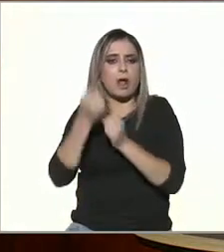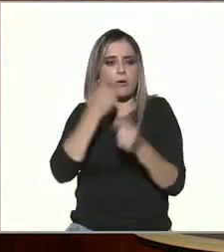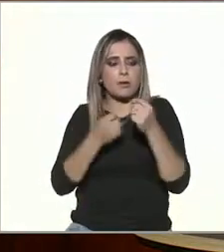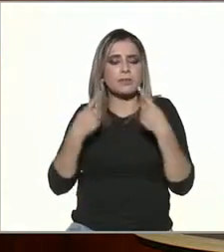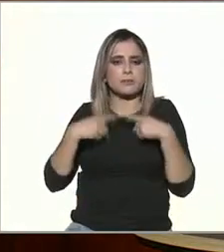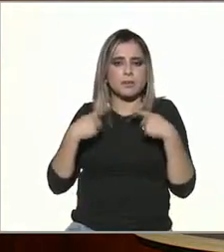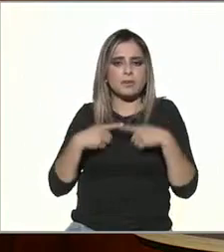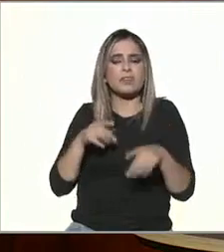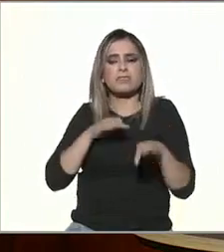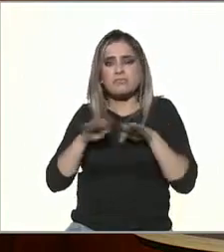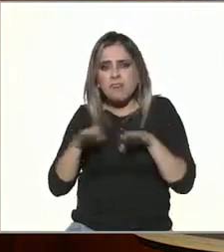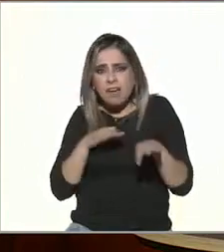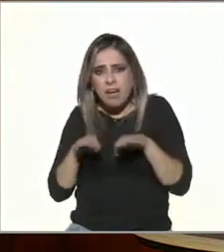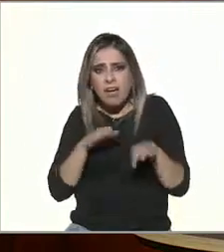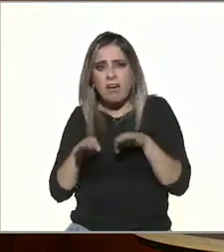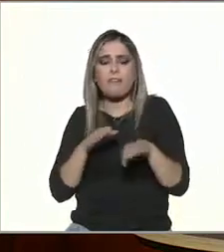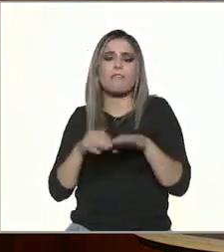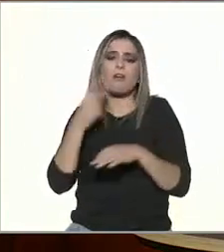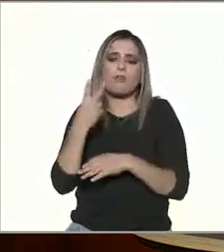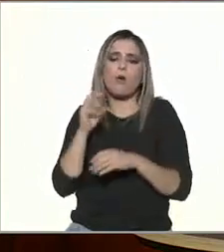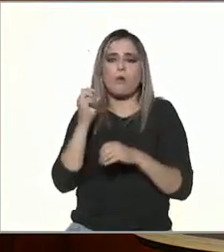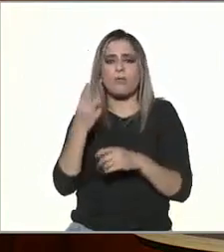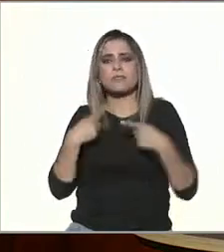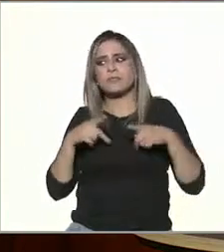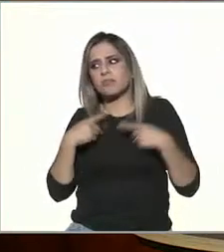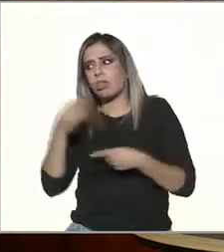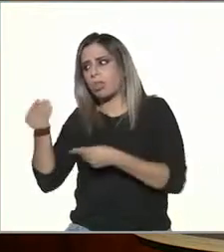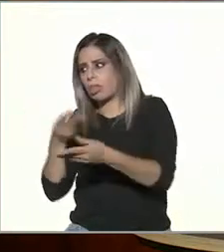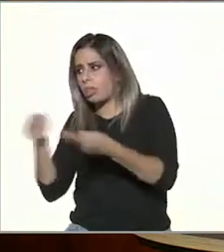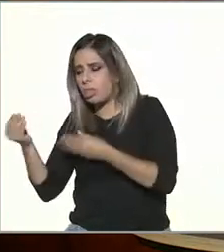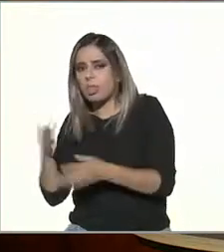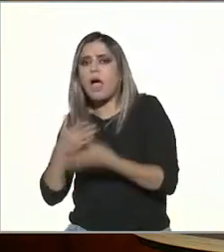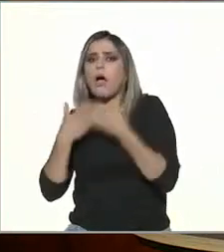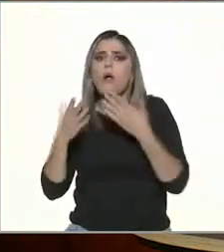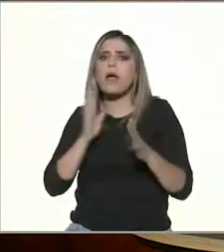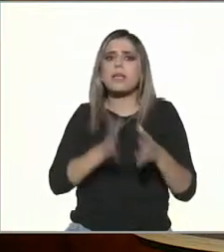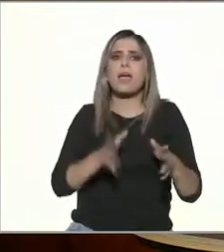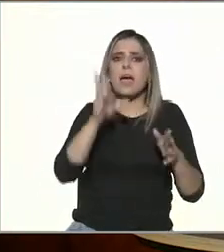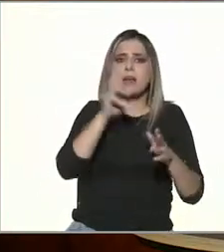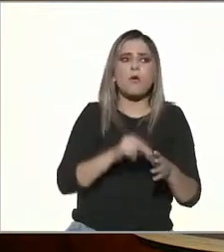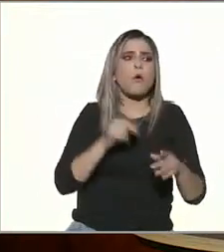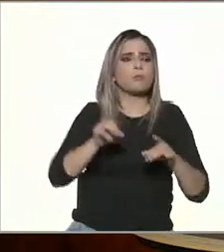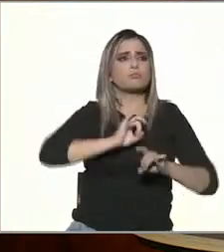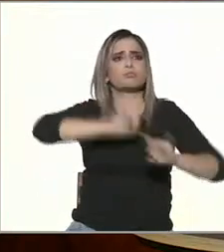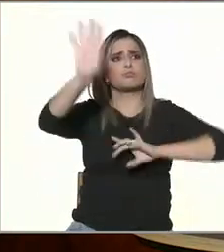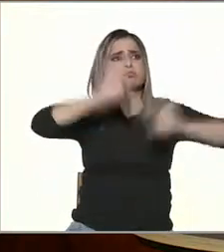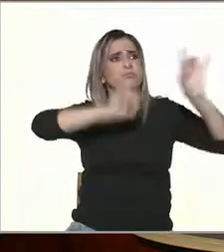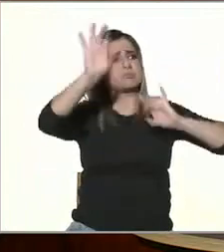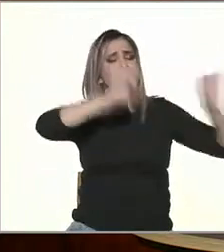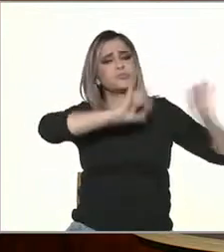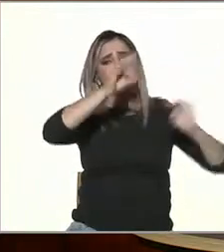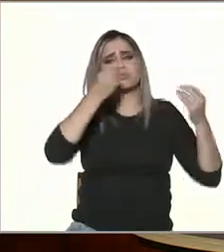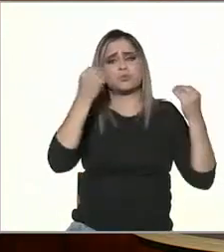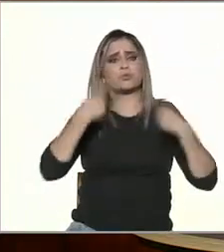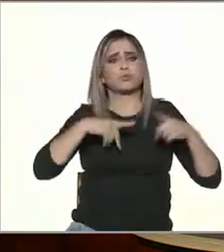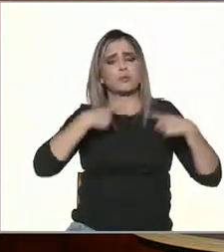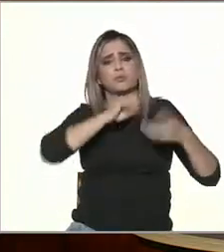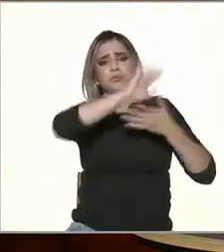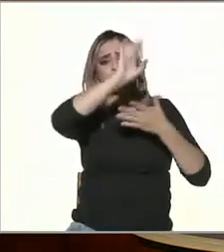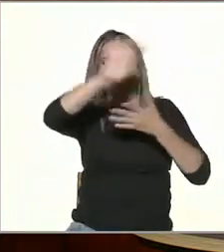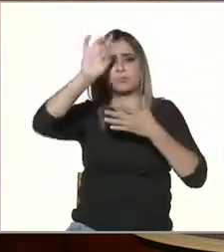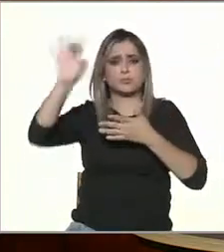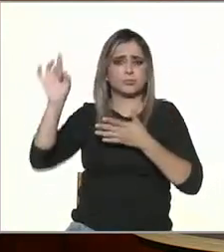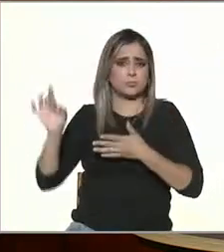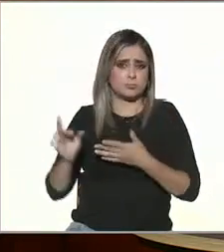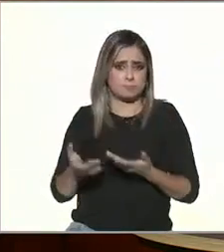trabajo pues era recibido por dos, tres personas ahora es recibido por millones de personas y aparte de ello reciben digamos una